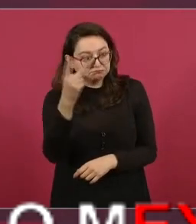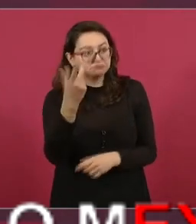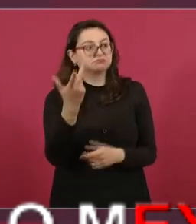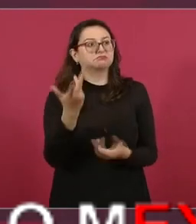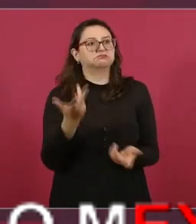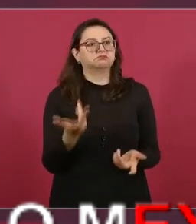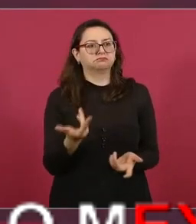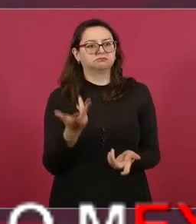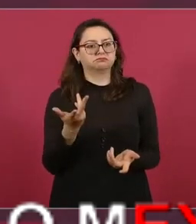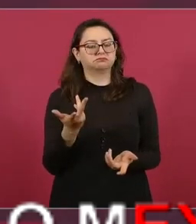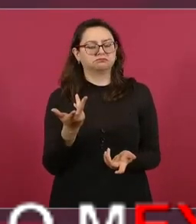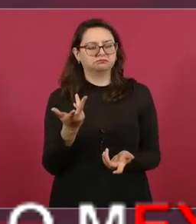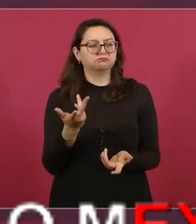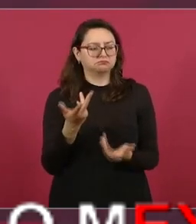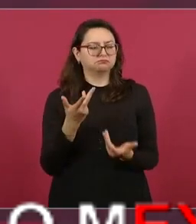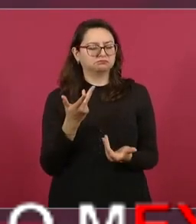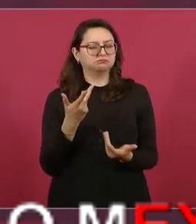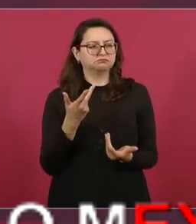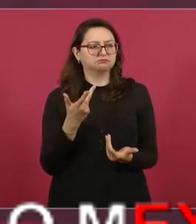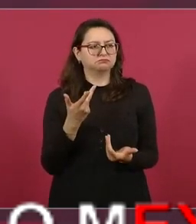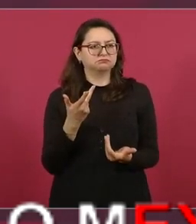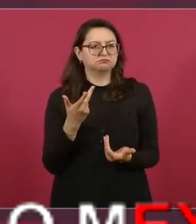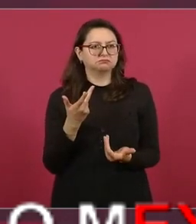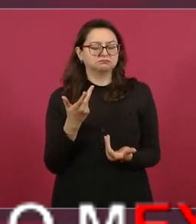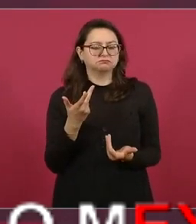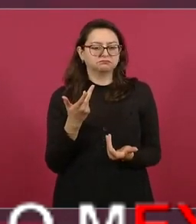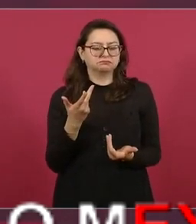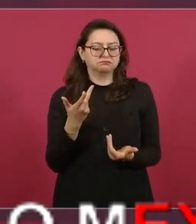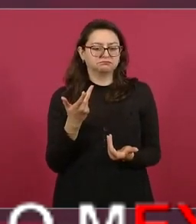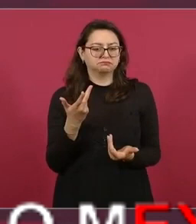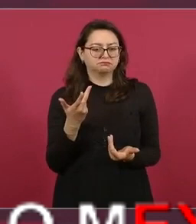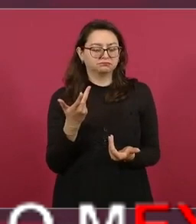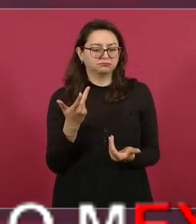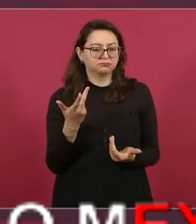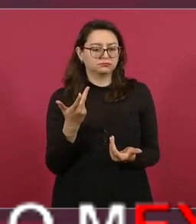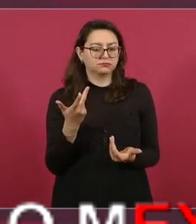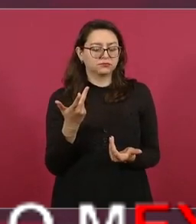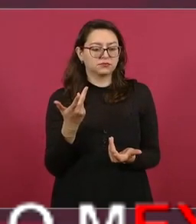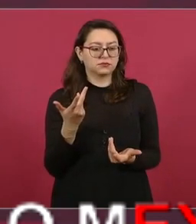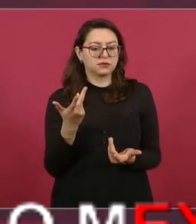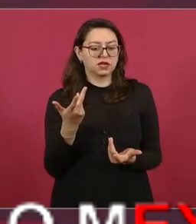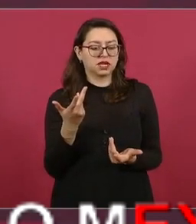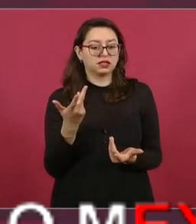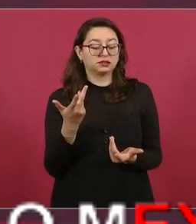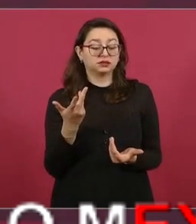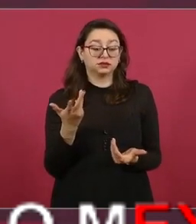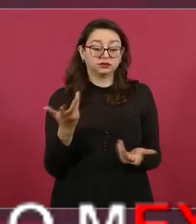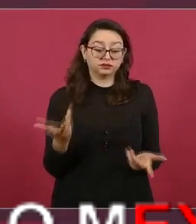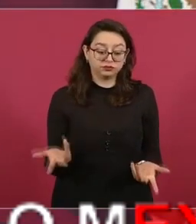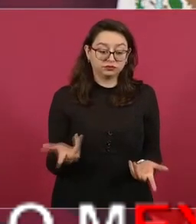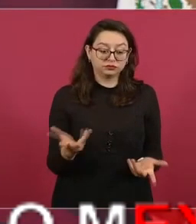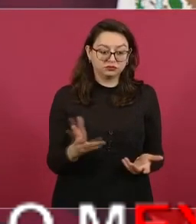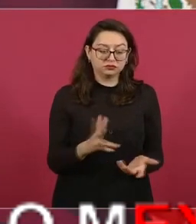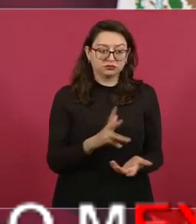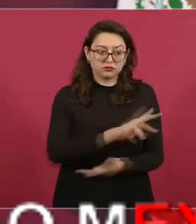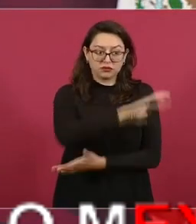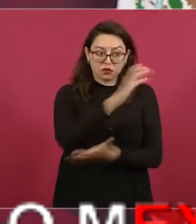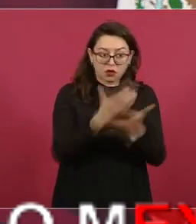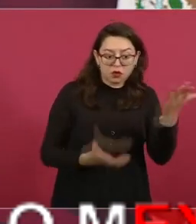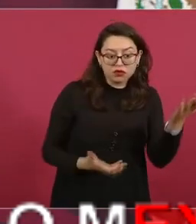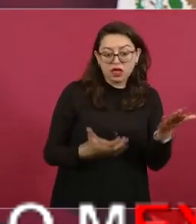incluso fueron operaciones legales